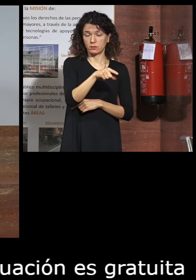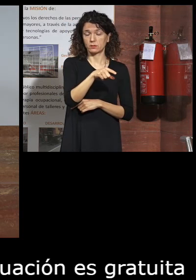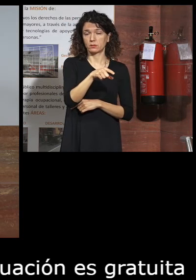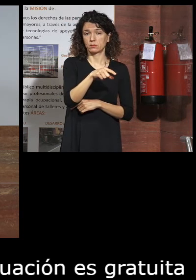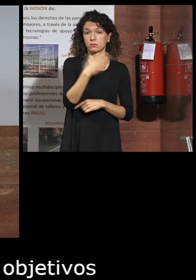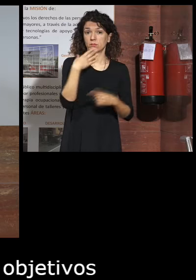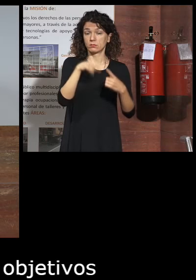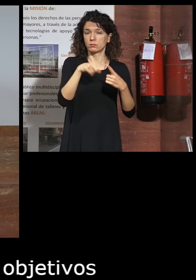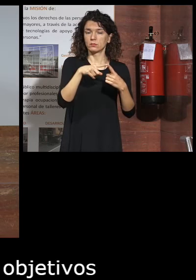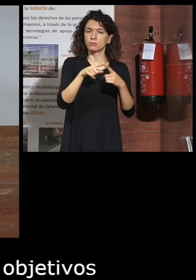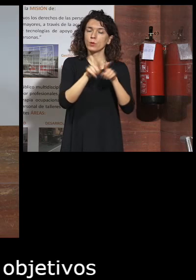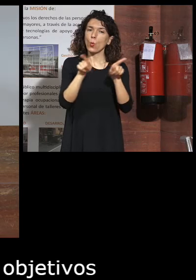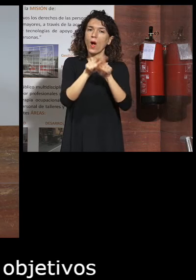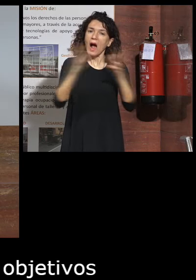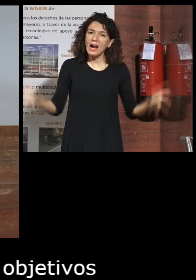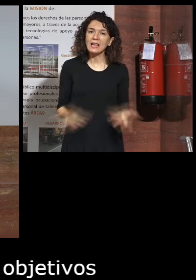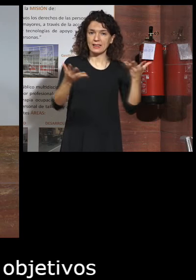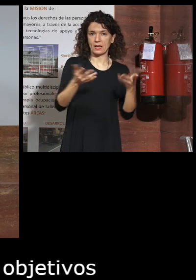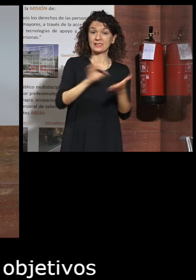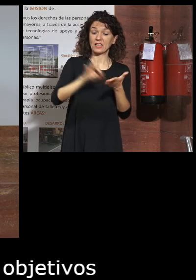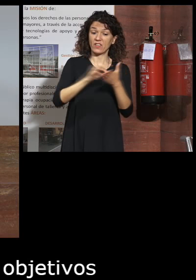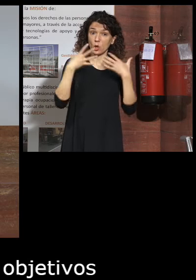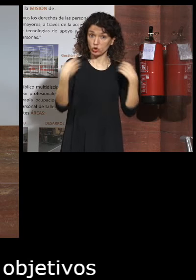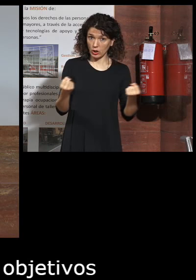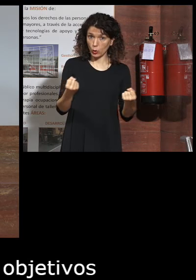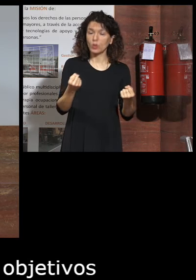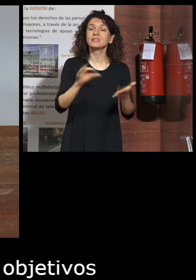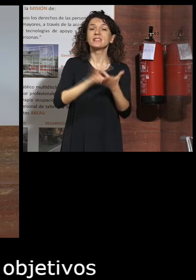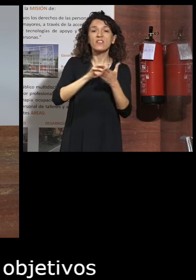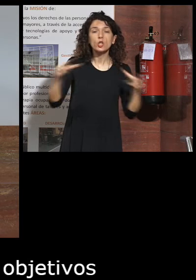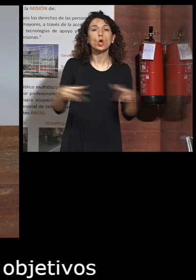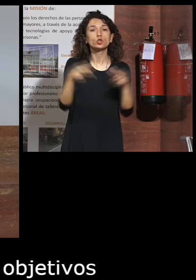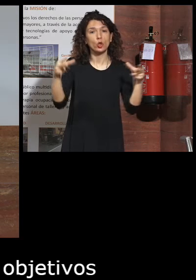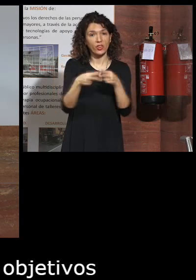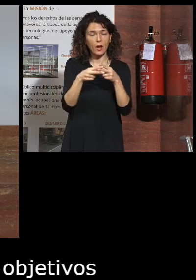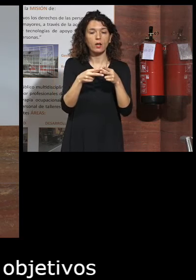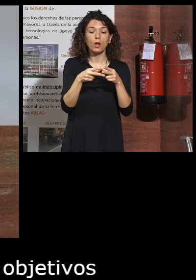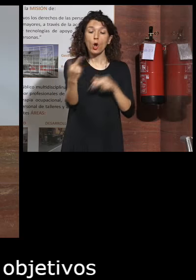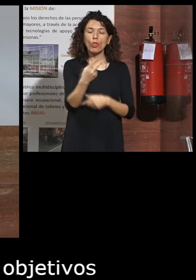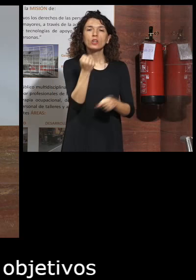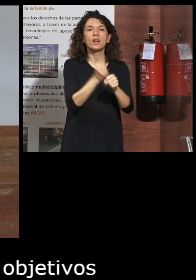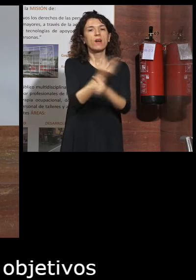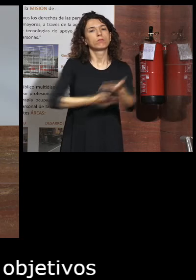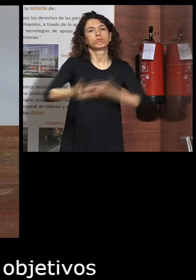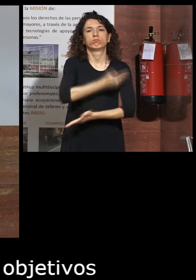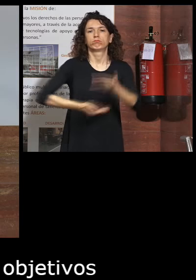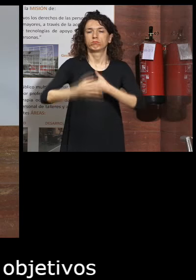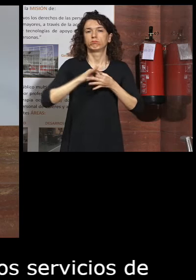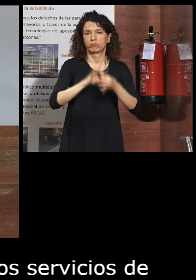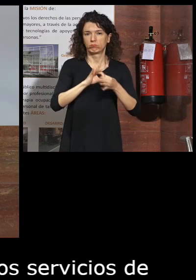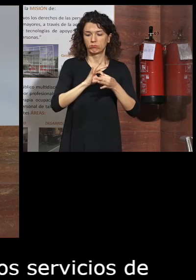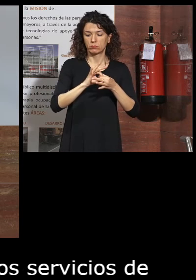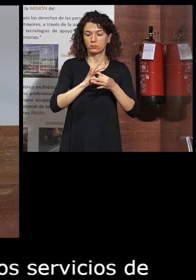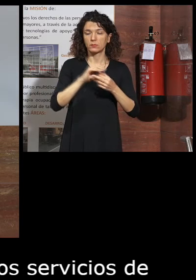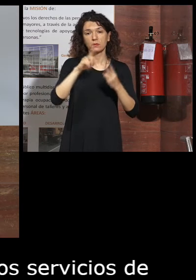alentar a los servicios de salud y servicios sociales de trabajar a ayudar